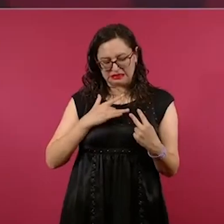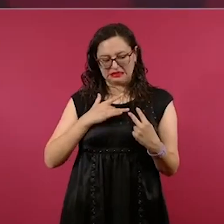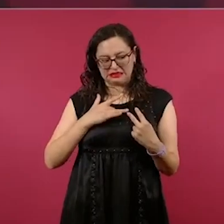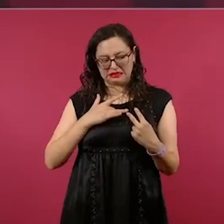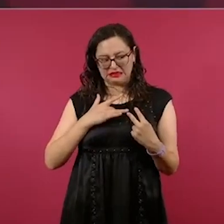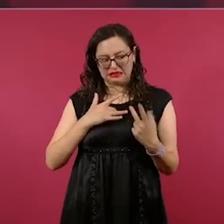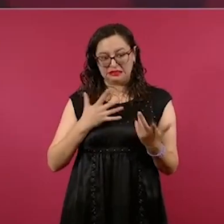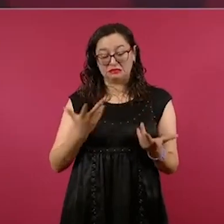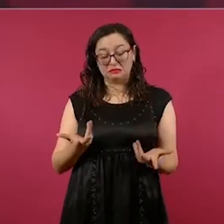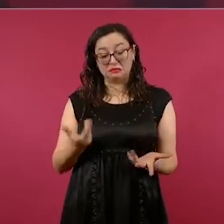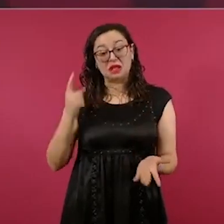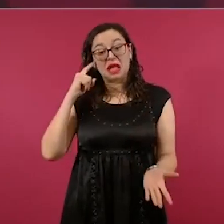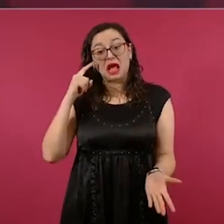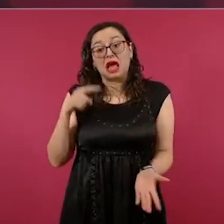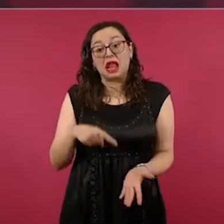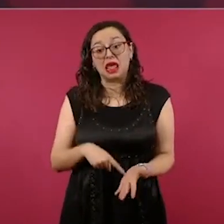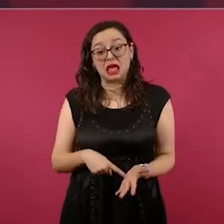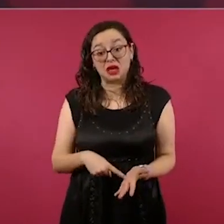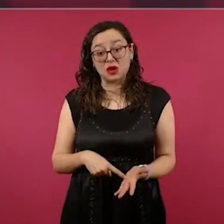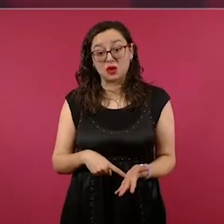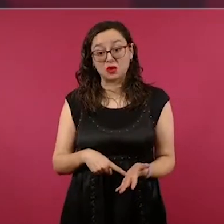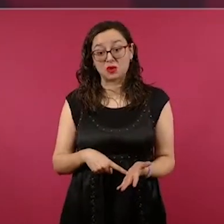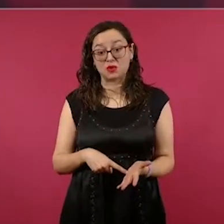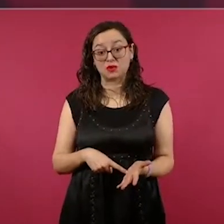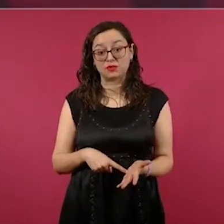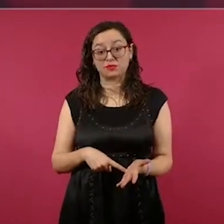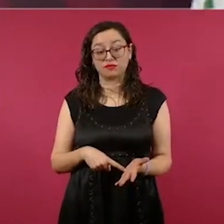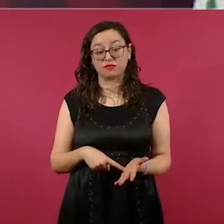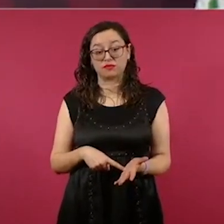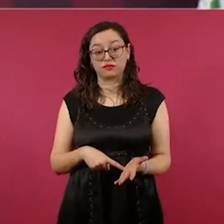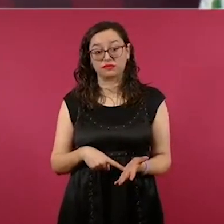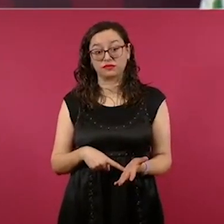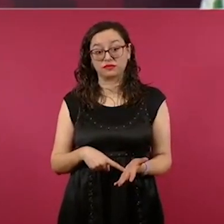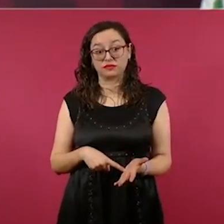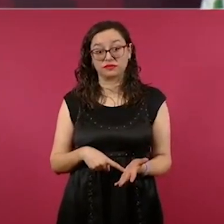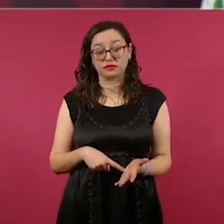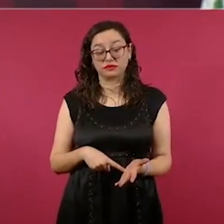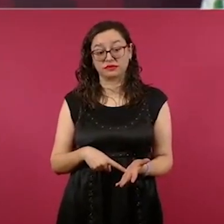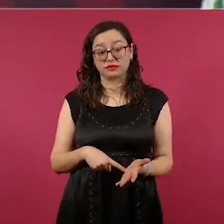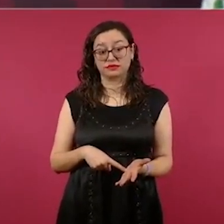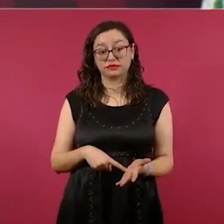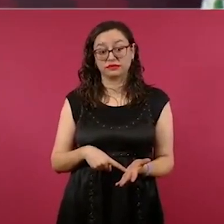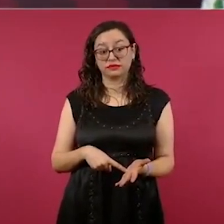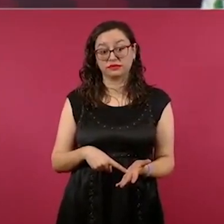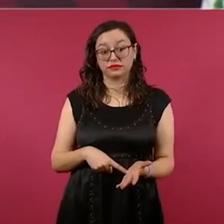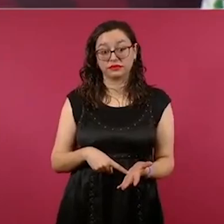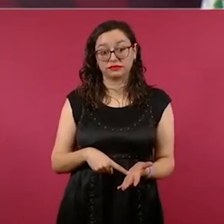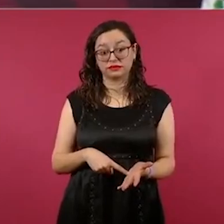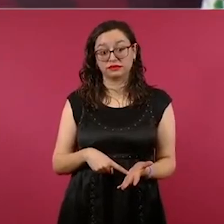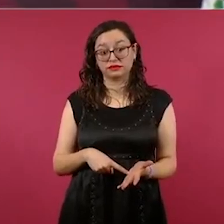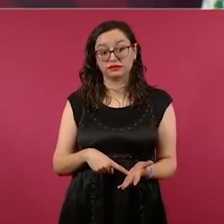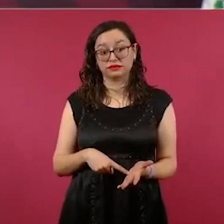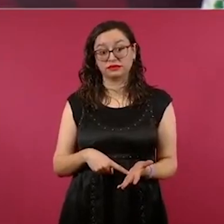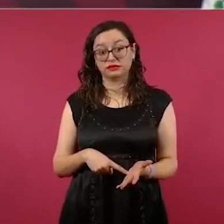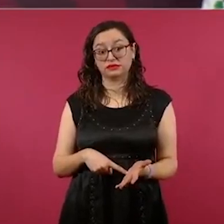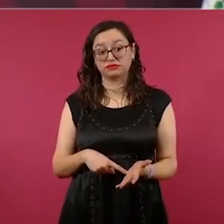Yo creo que es muy bueno todo lo que está